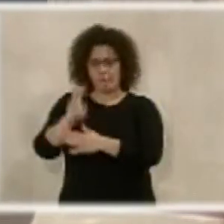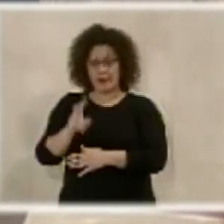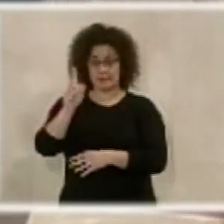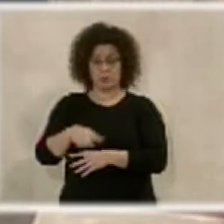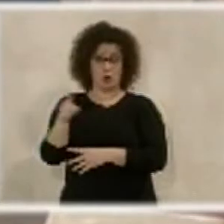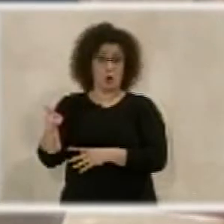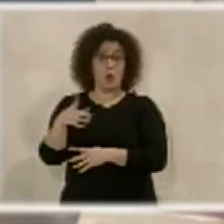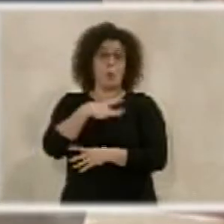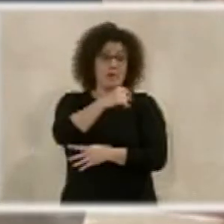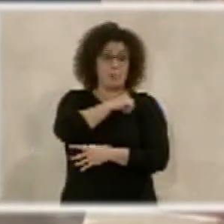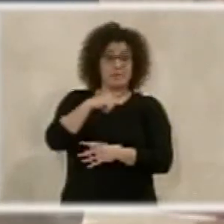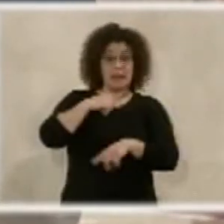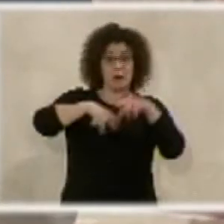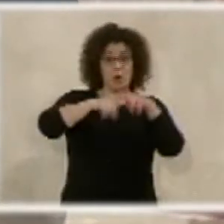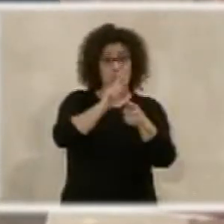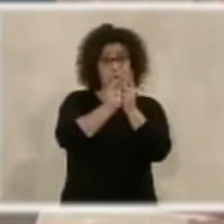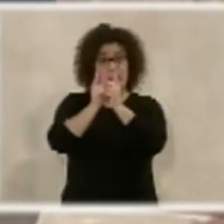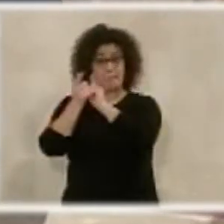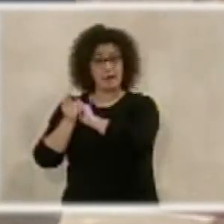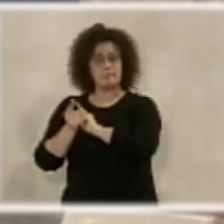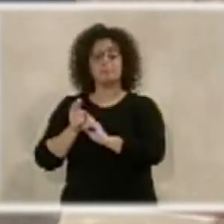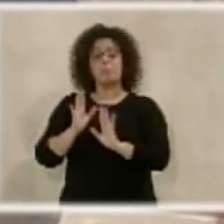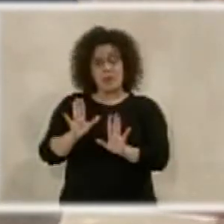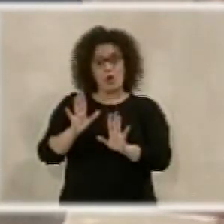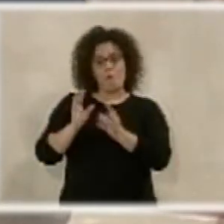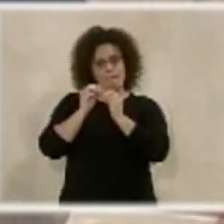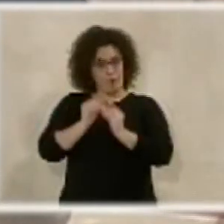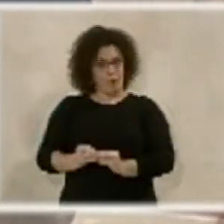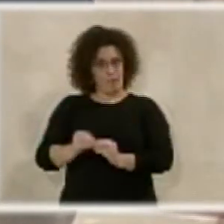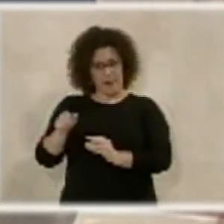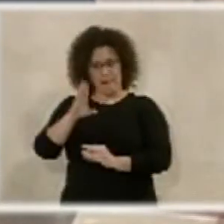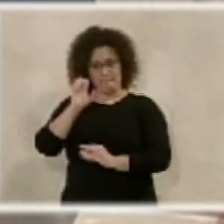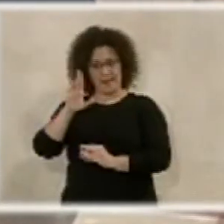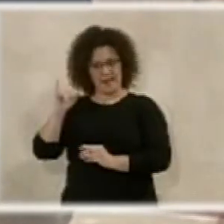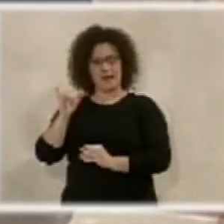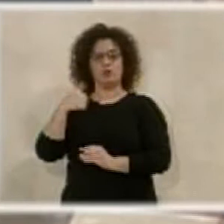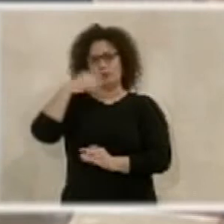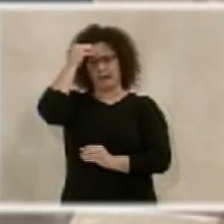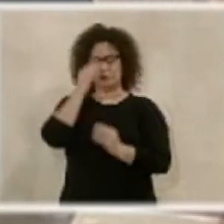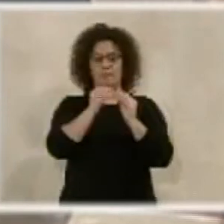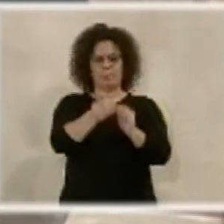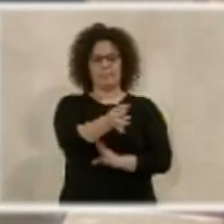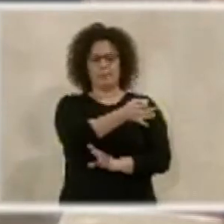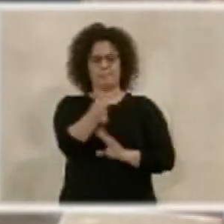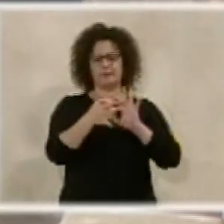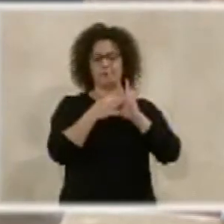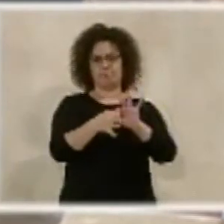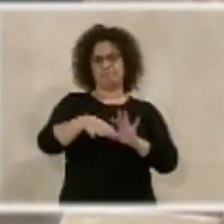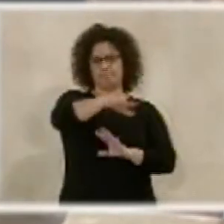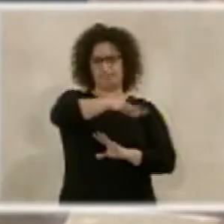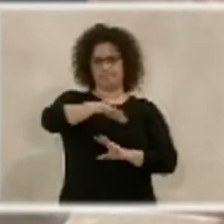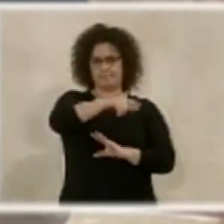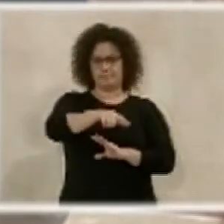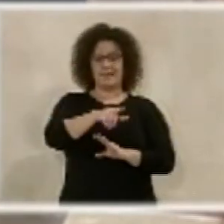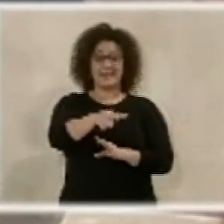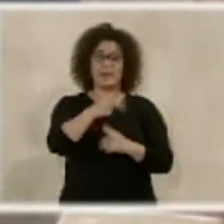cambiado propietarios, pero creo que esa fórmula es la idónea siempre encomendándoselo a